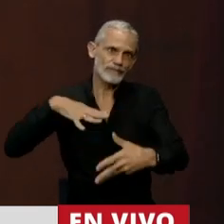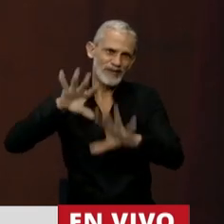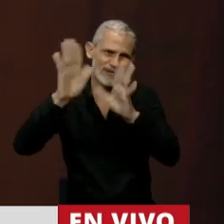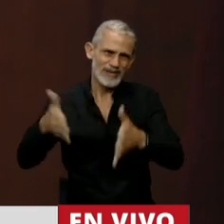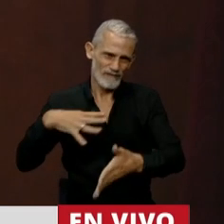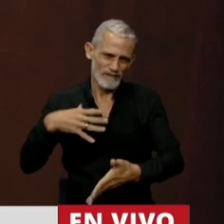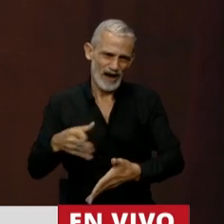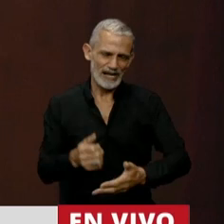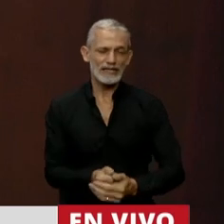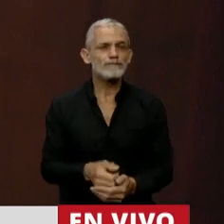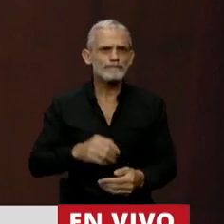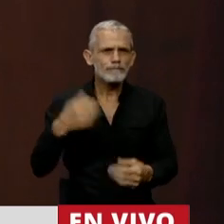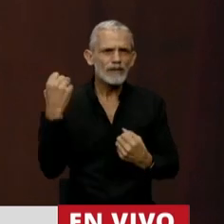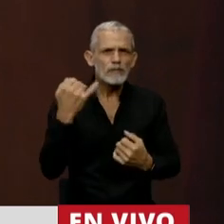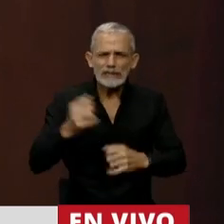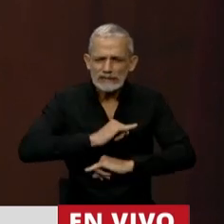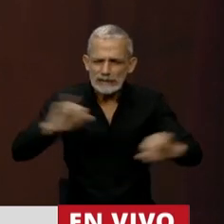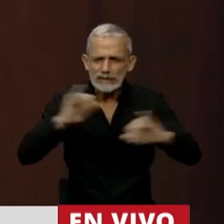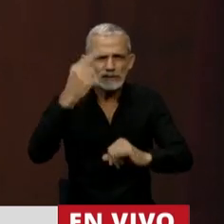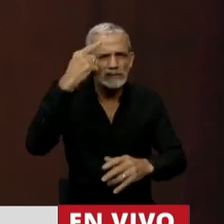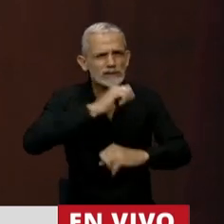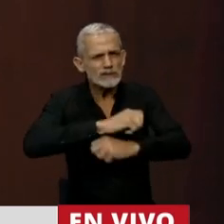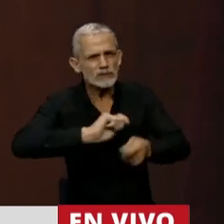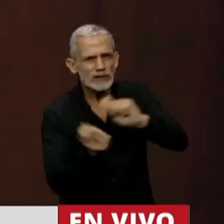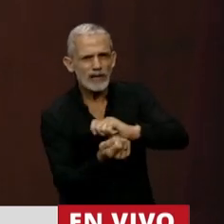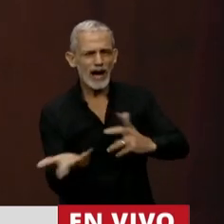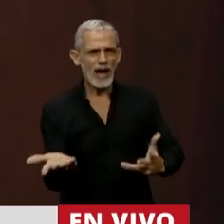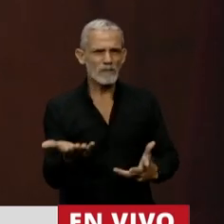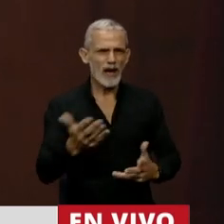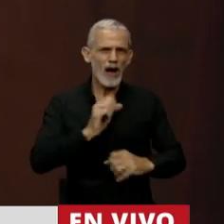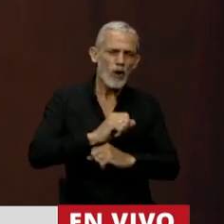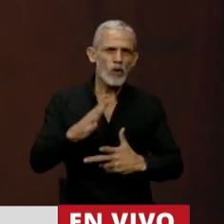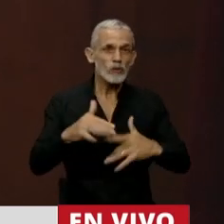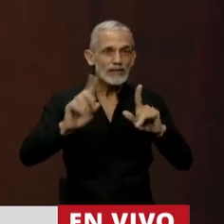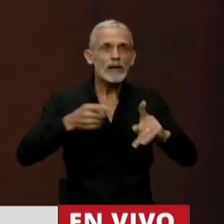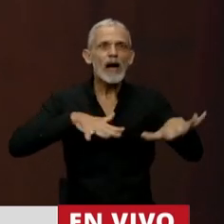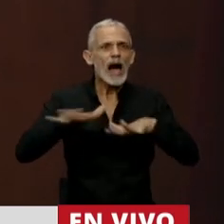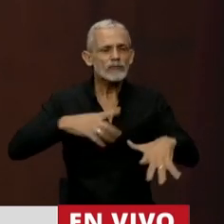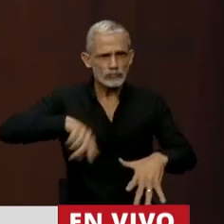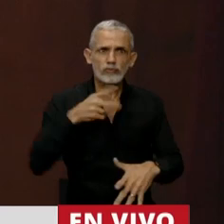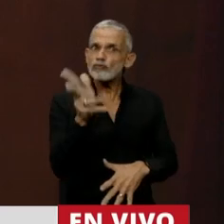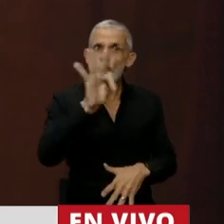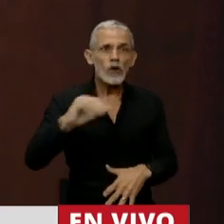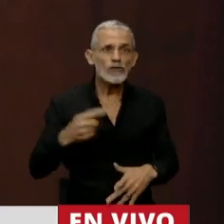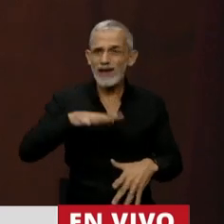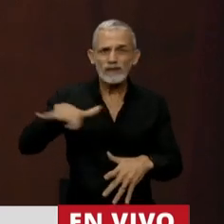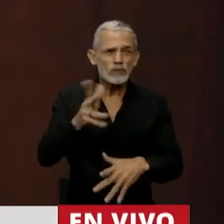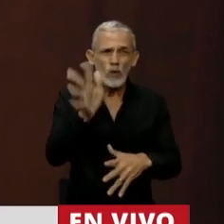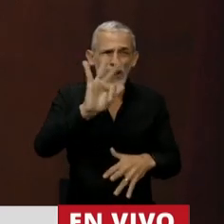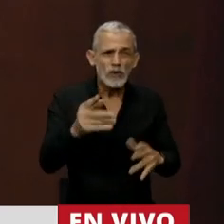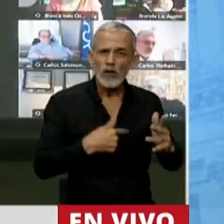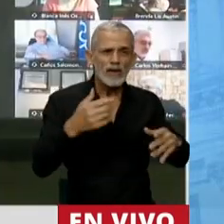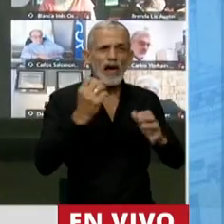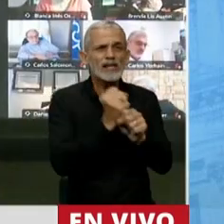Es prioritario que generemos conciencia, que cambiemos hábitos, pero también que realicemos acciones concretas todos los días en los espacios diarios